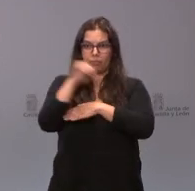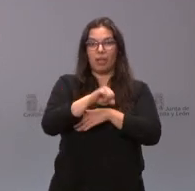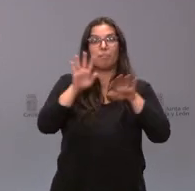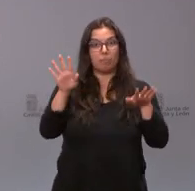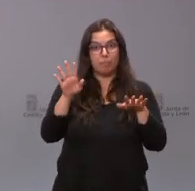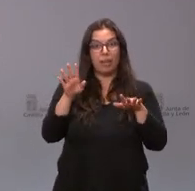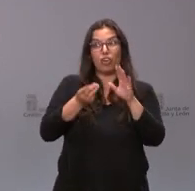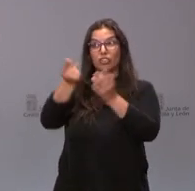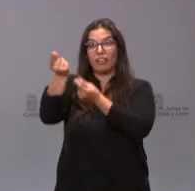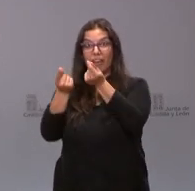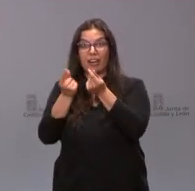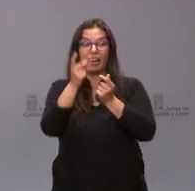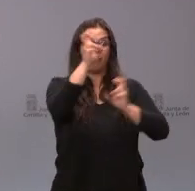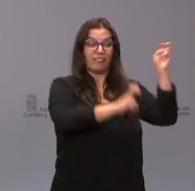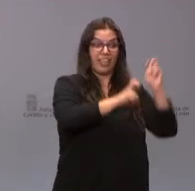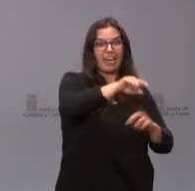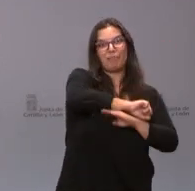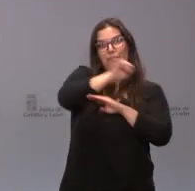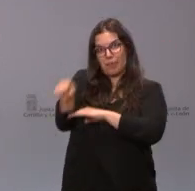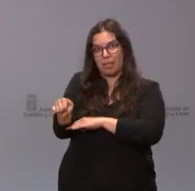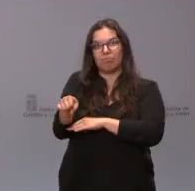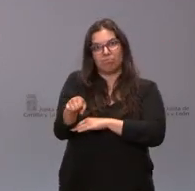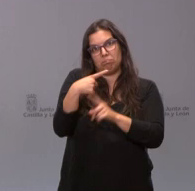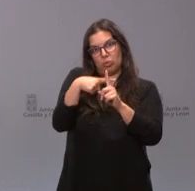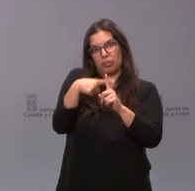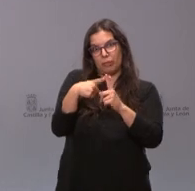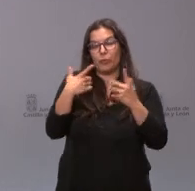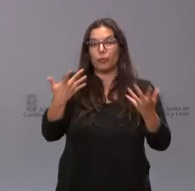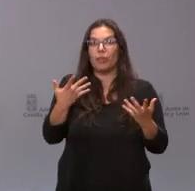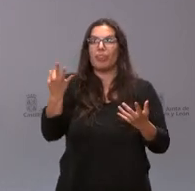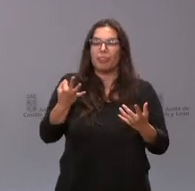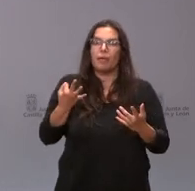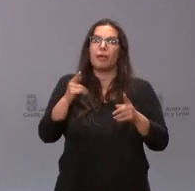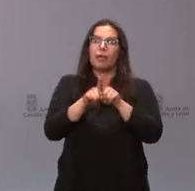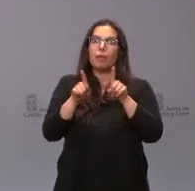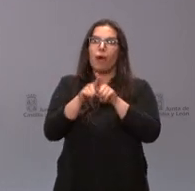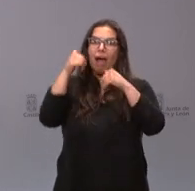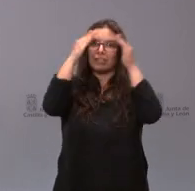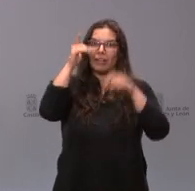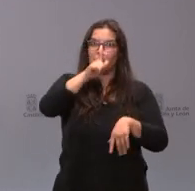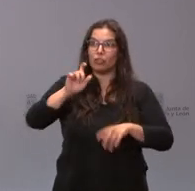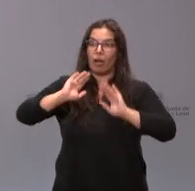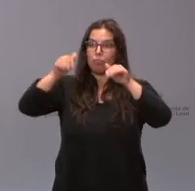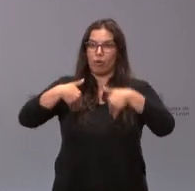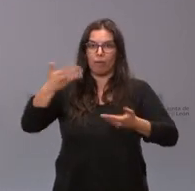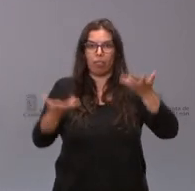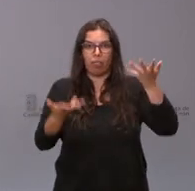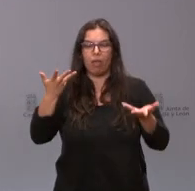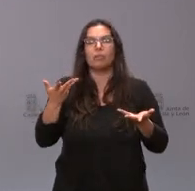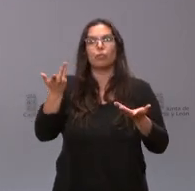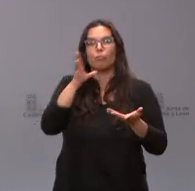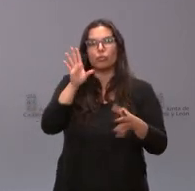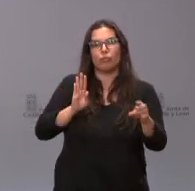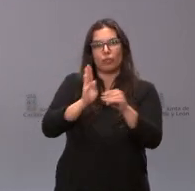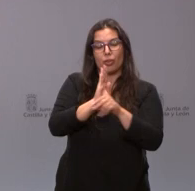de las que se van. Se trata de atender a estos inmigrantes retornados y para esta finalidad va a esa subvención. La